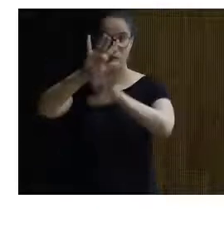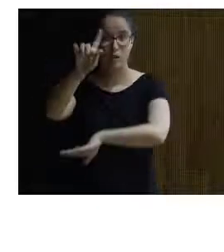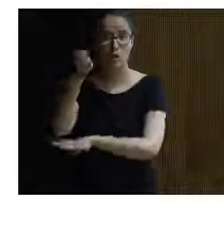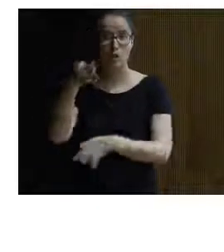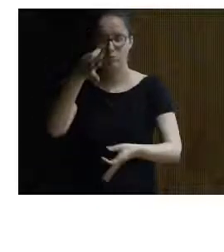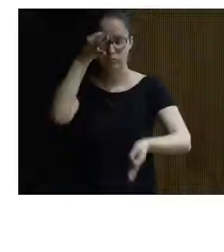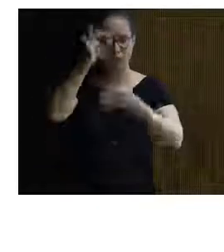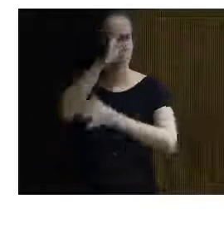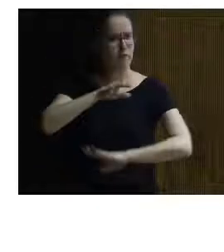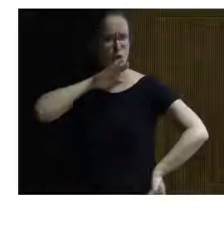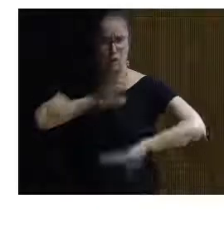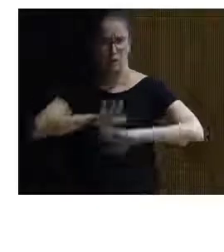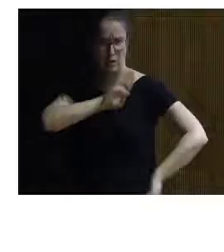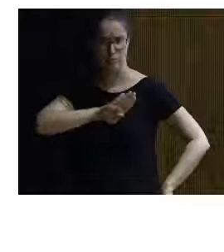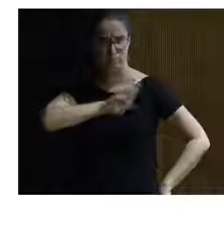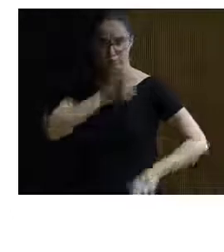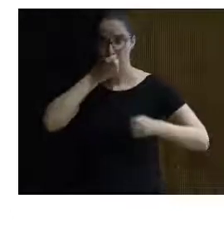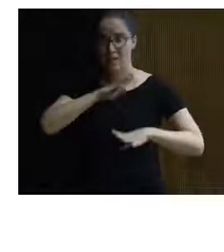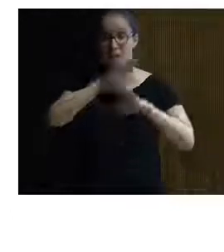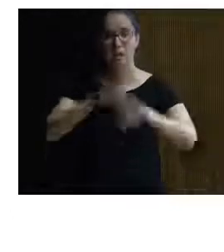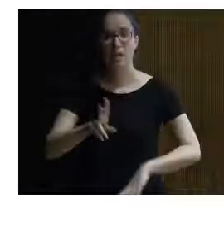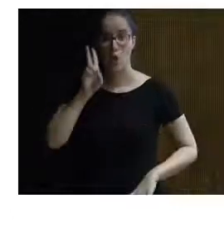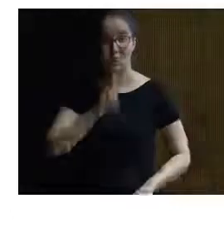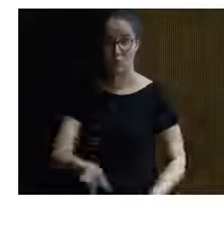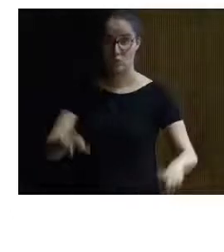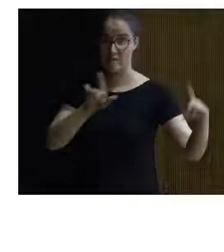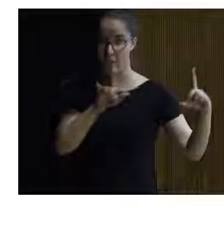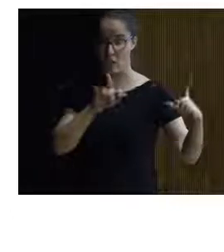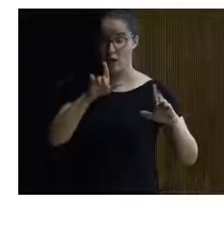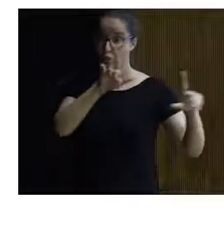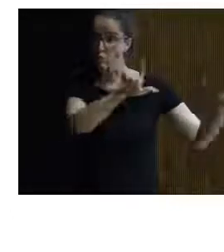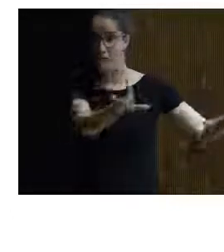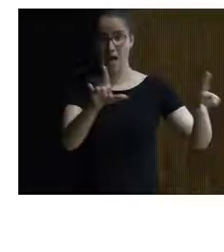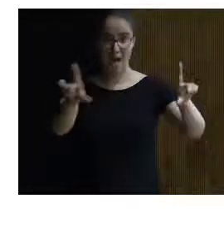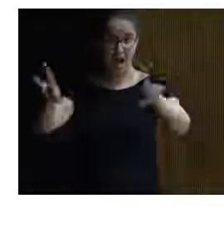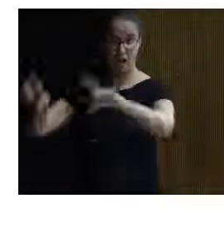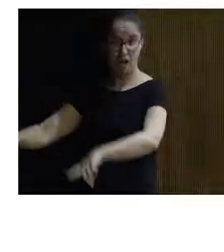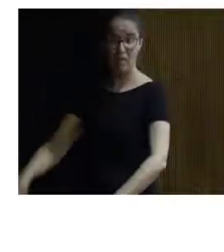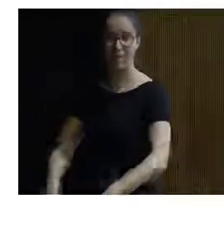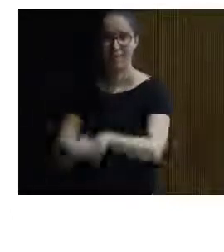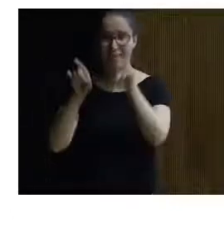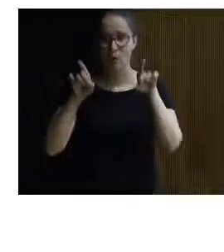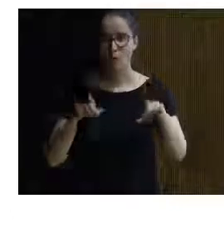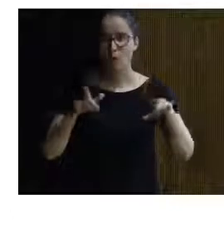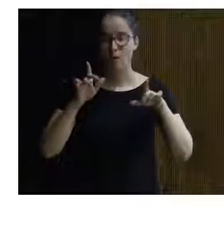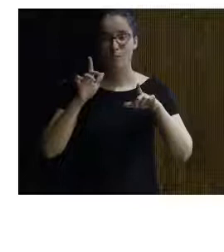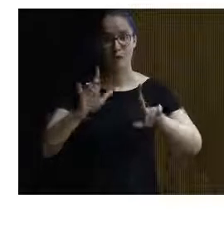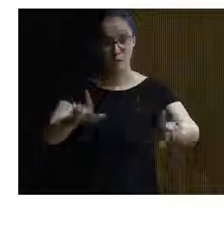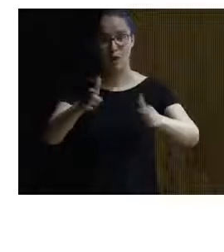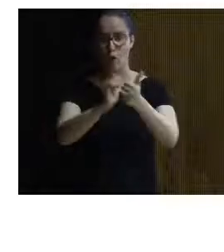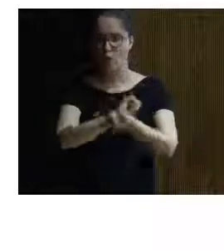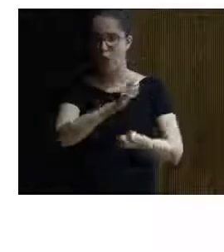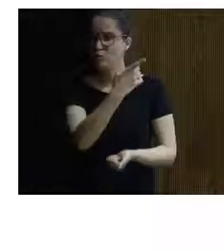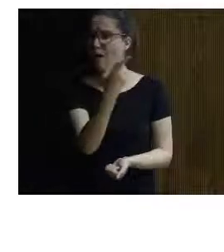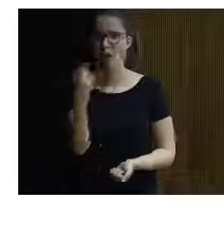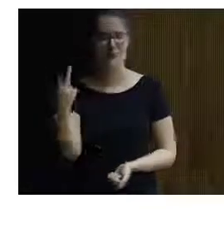un rigor científico importantísimo al final lo que estamos viendo en los paneles da igual que estemos delante de una réplica que delante de